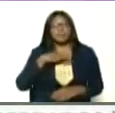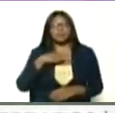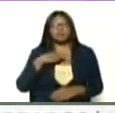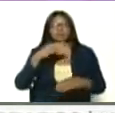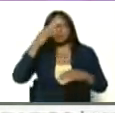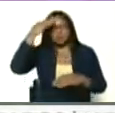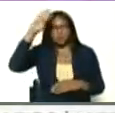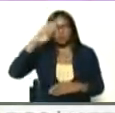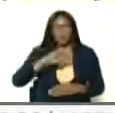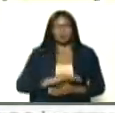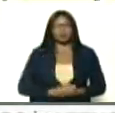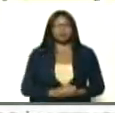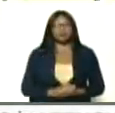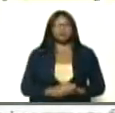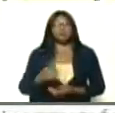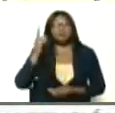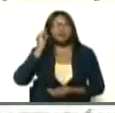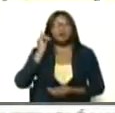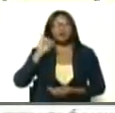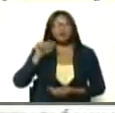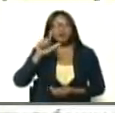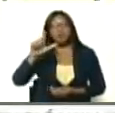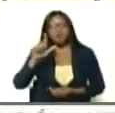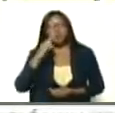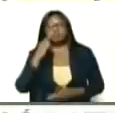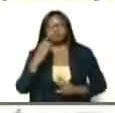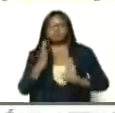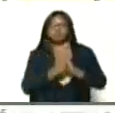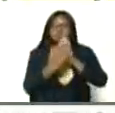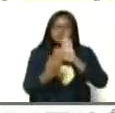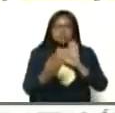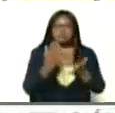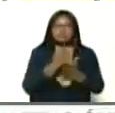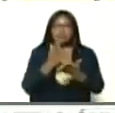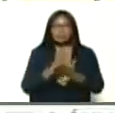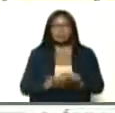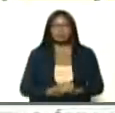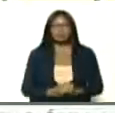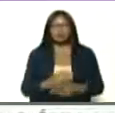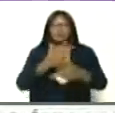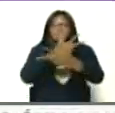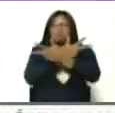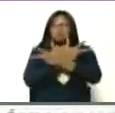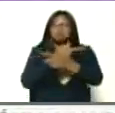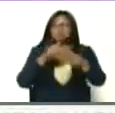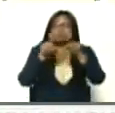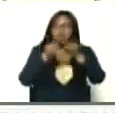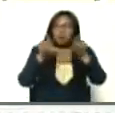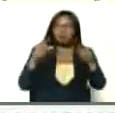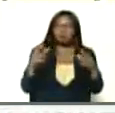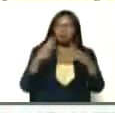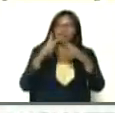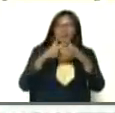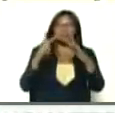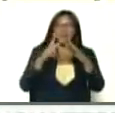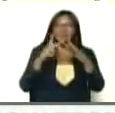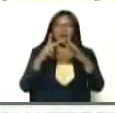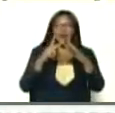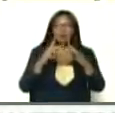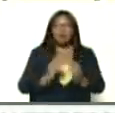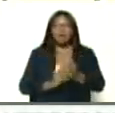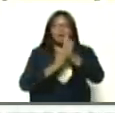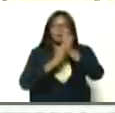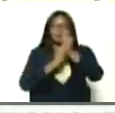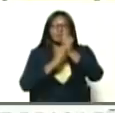Julito, Julio Rodríguez, siempre al frente, bueno, y por videoconferencia, estamos conectados con el jefe del comando